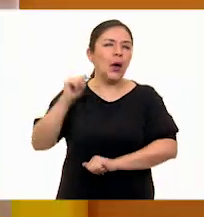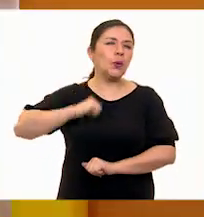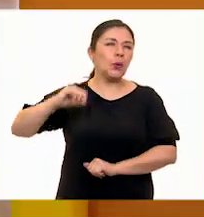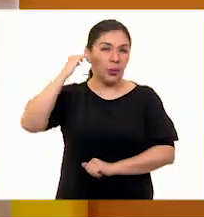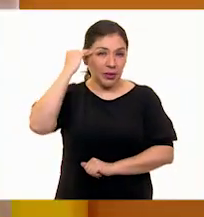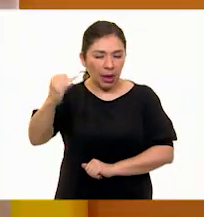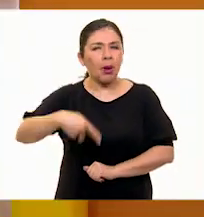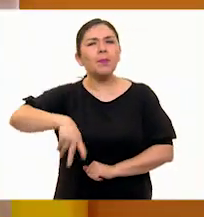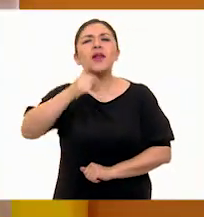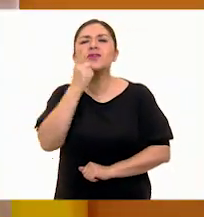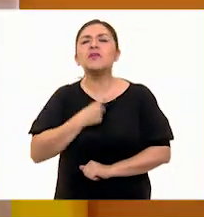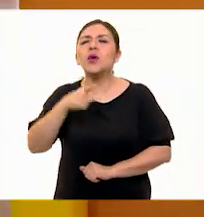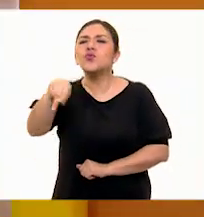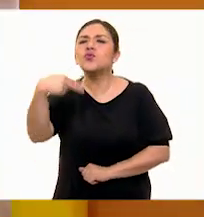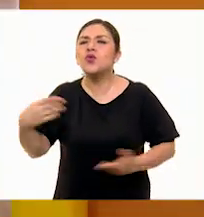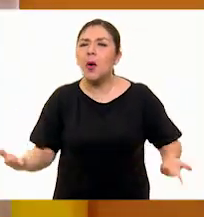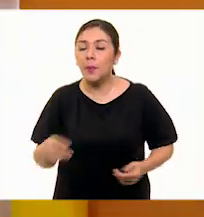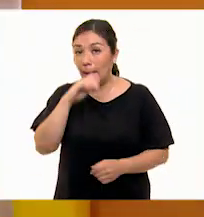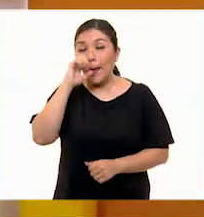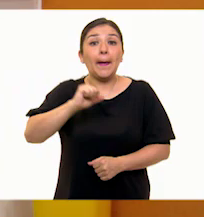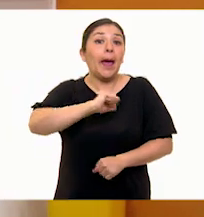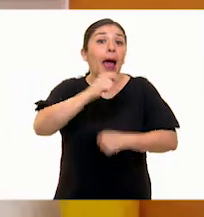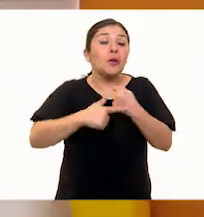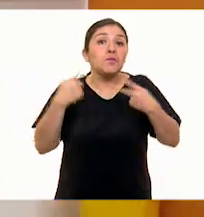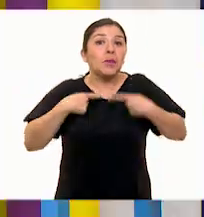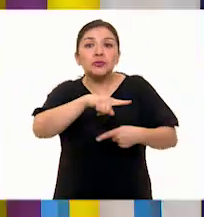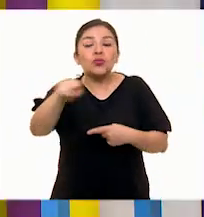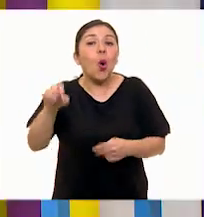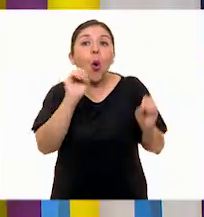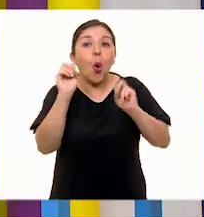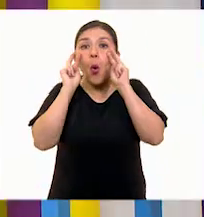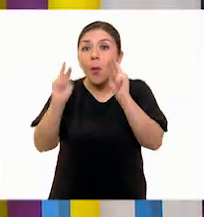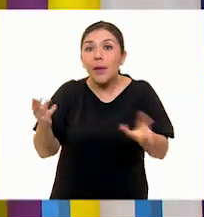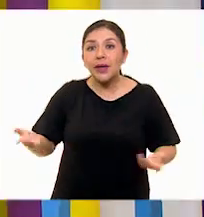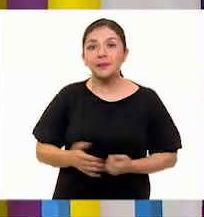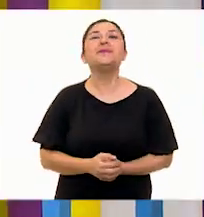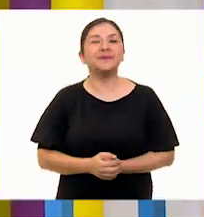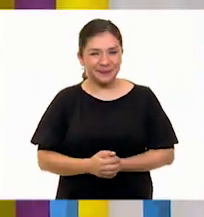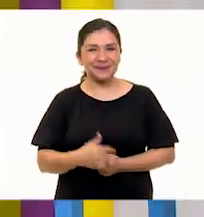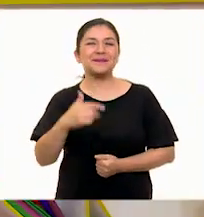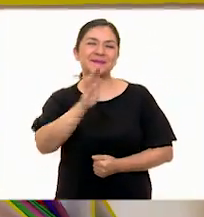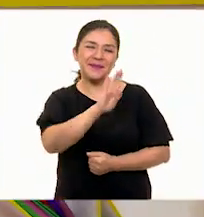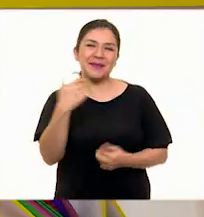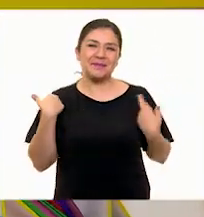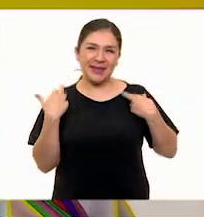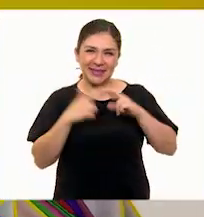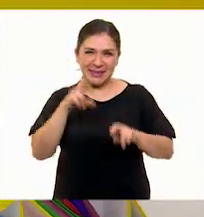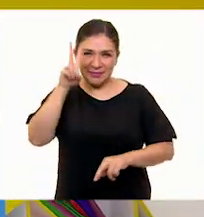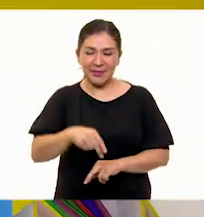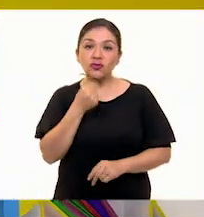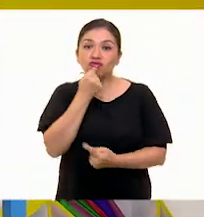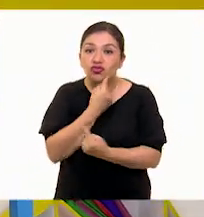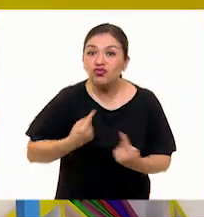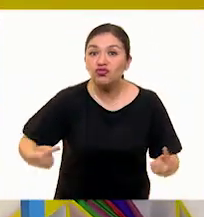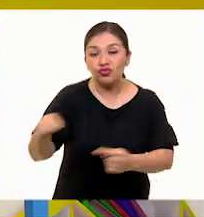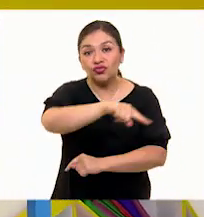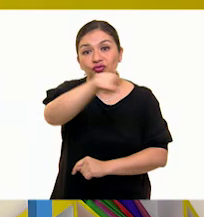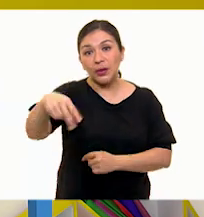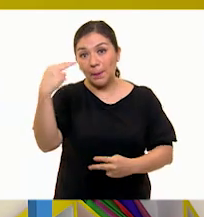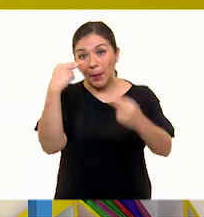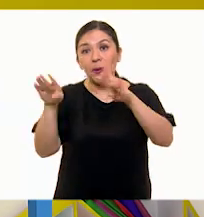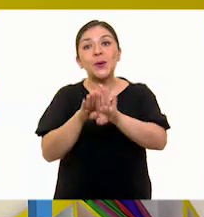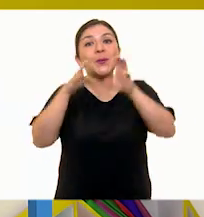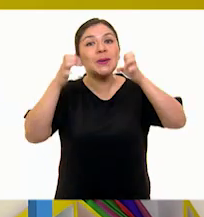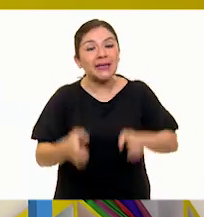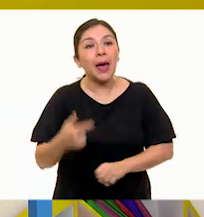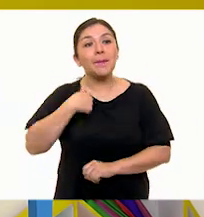Pero cuéntanos, ¿cuál es tu nombre? Por si alguien no lo vio la clase pasada. Así es. Bueno, maestra, niños y niñas en casa, ¿cómo